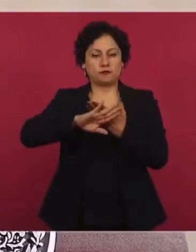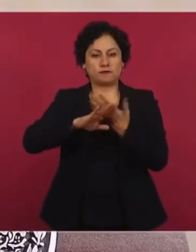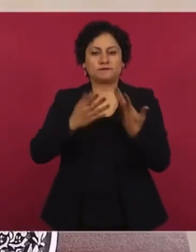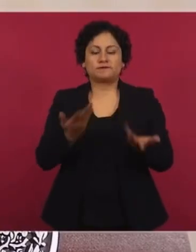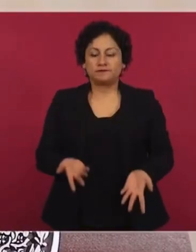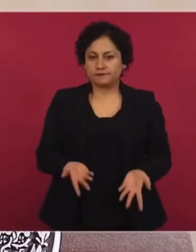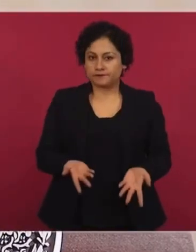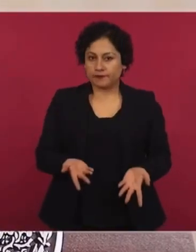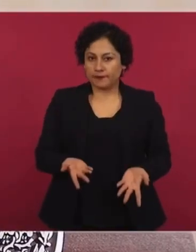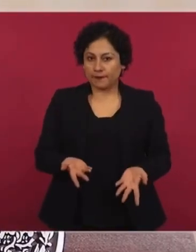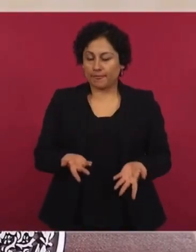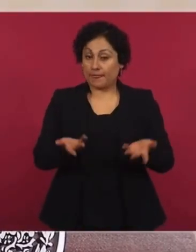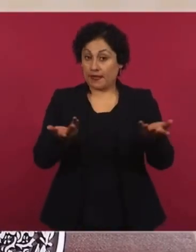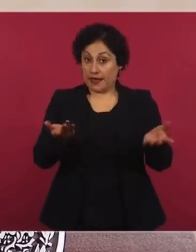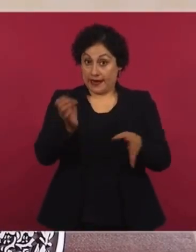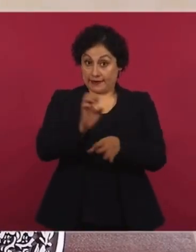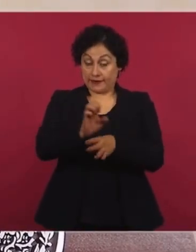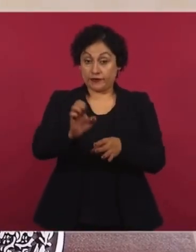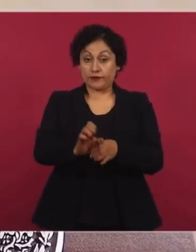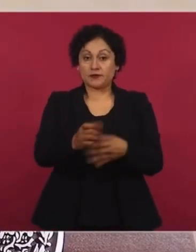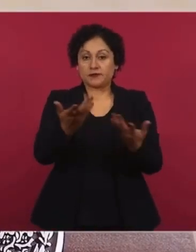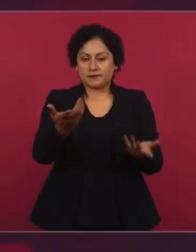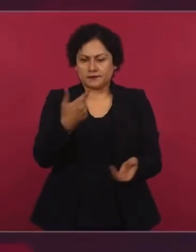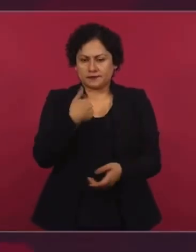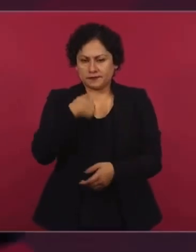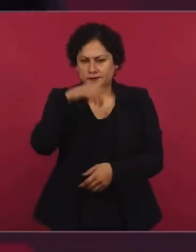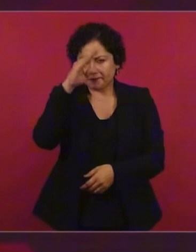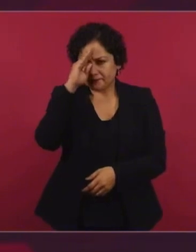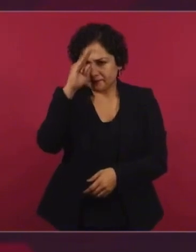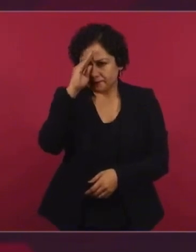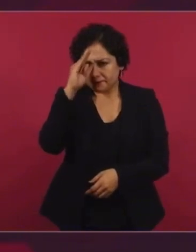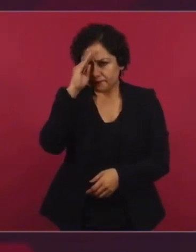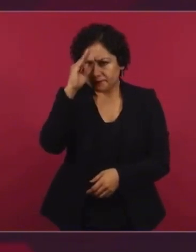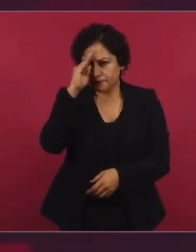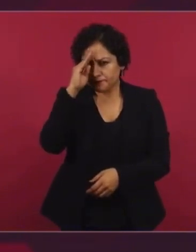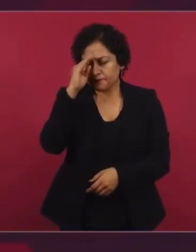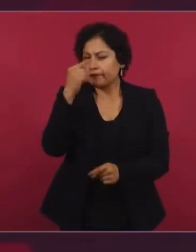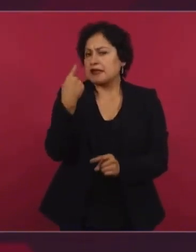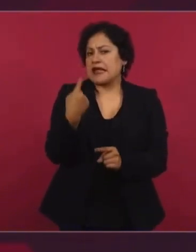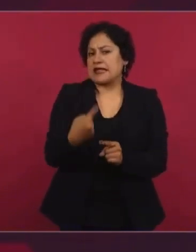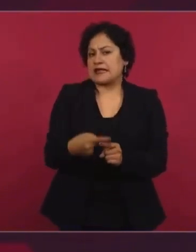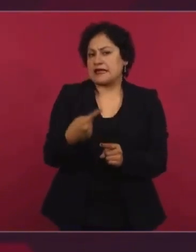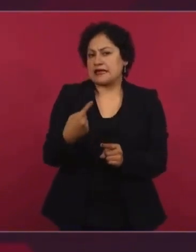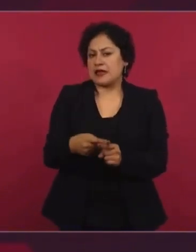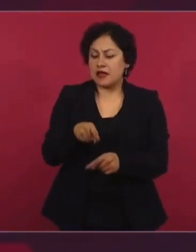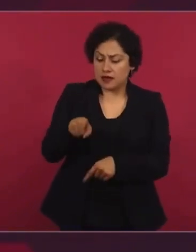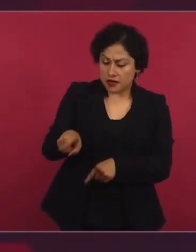si comete un delito un funcionario, es responsabilidad del presidente,